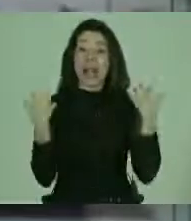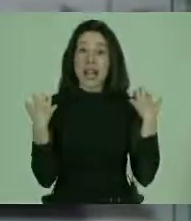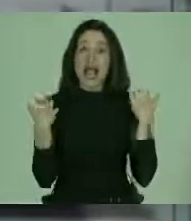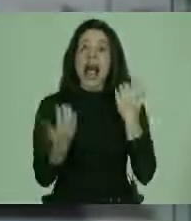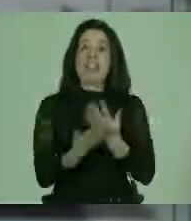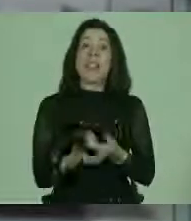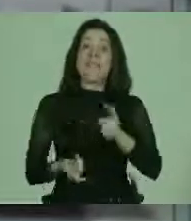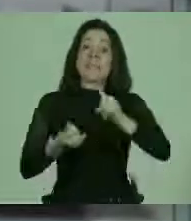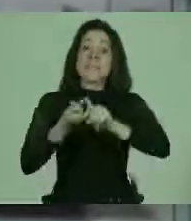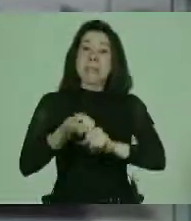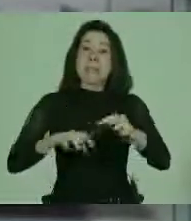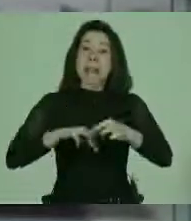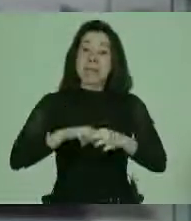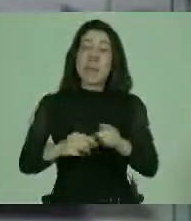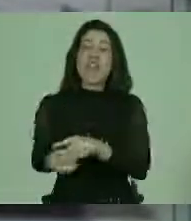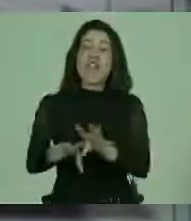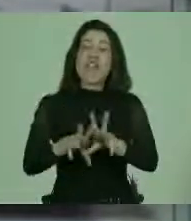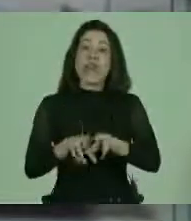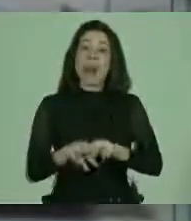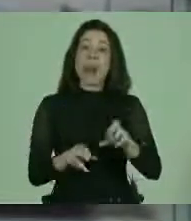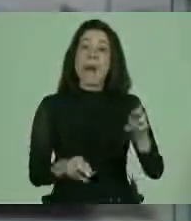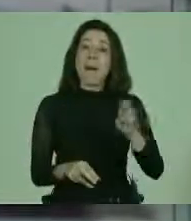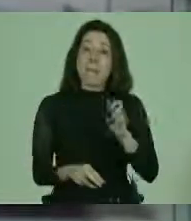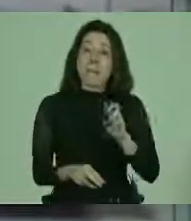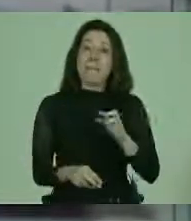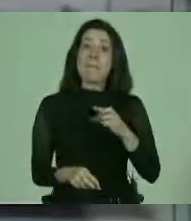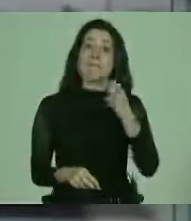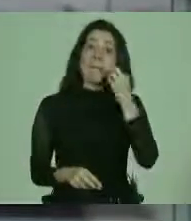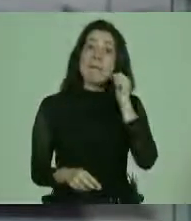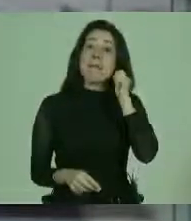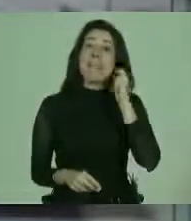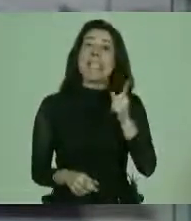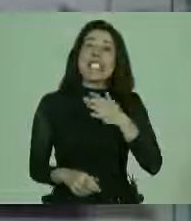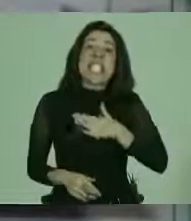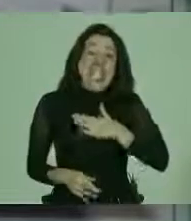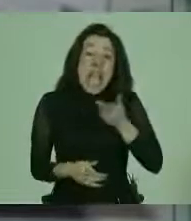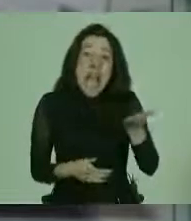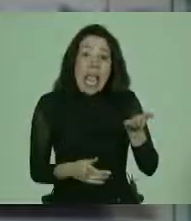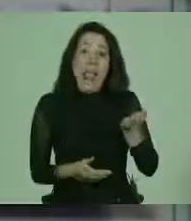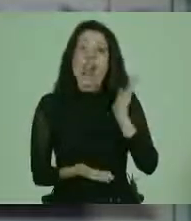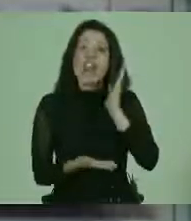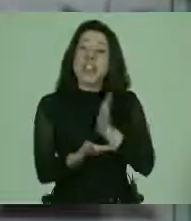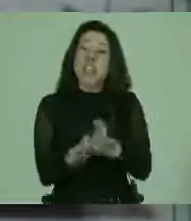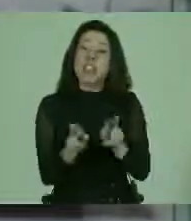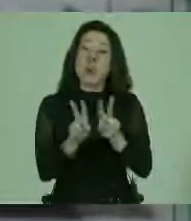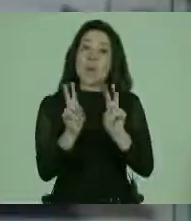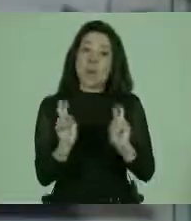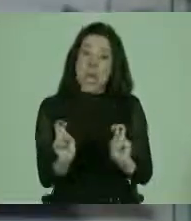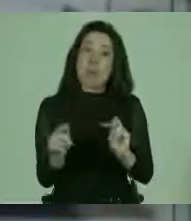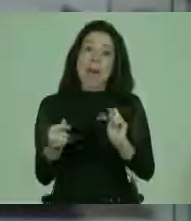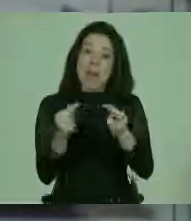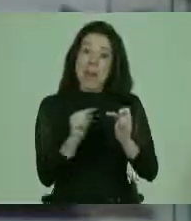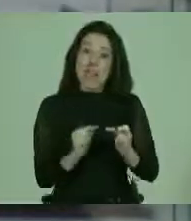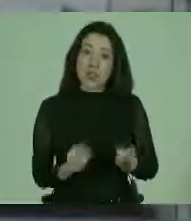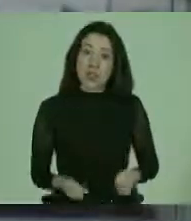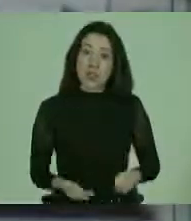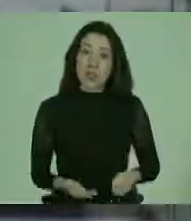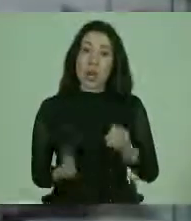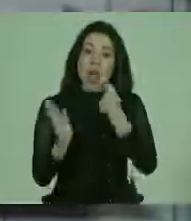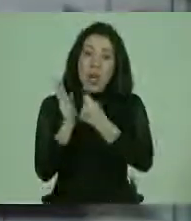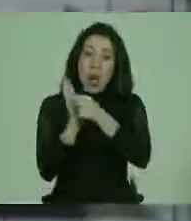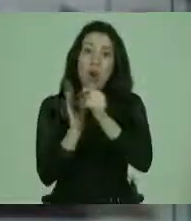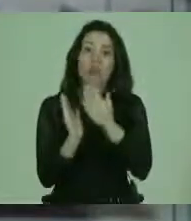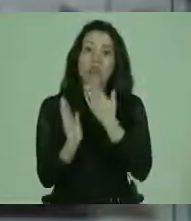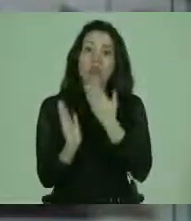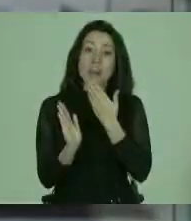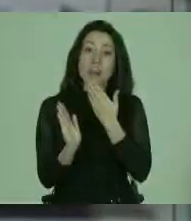contraer matrimonio, familia y paternidad, si así lo deciden, tiene que ser un tema en la discusión. Reconocer